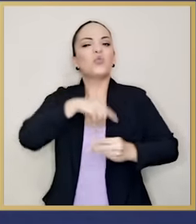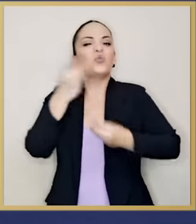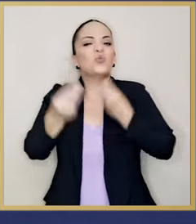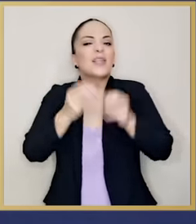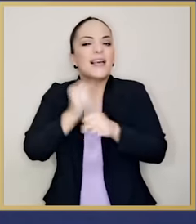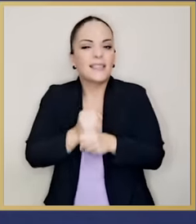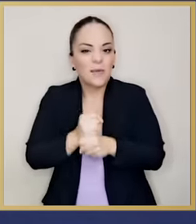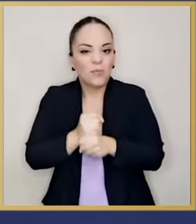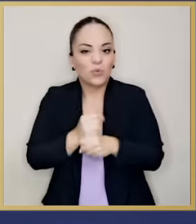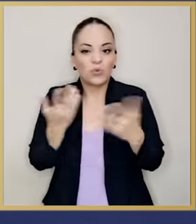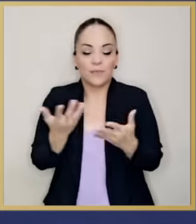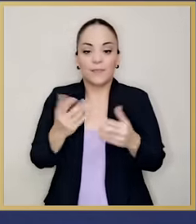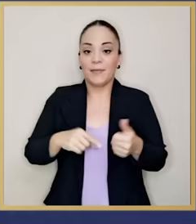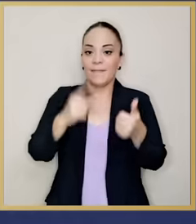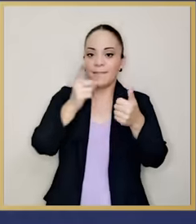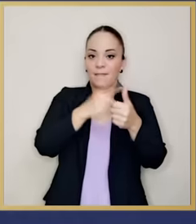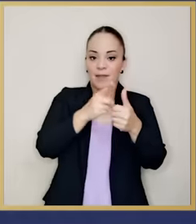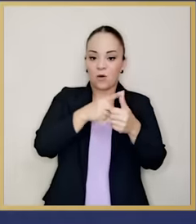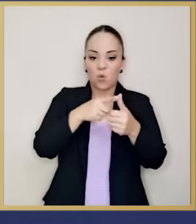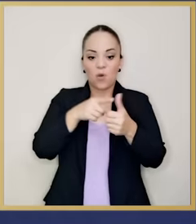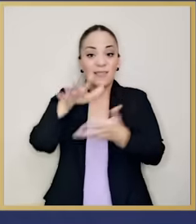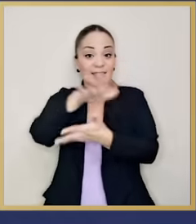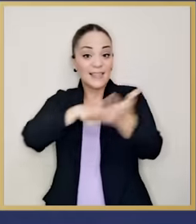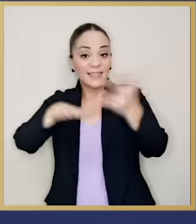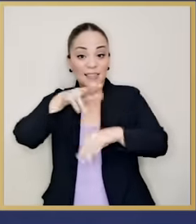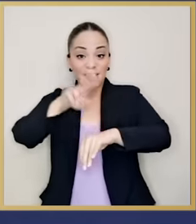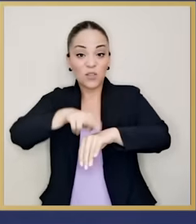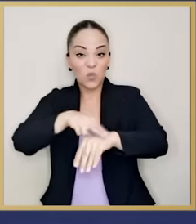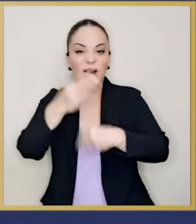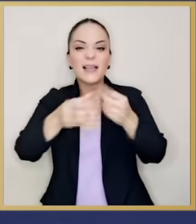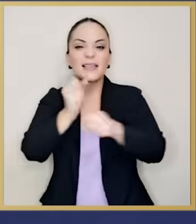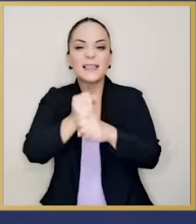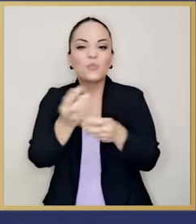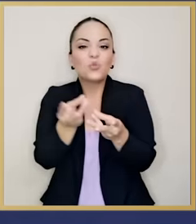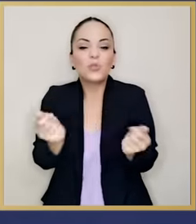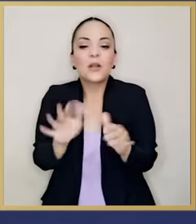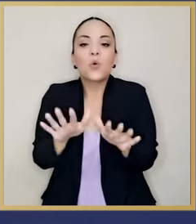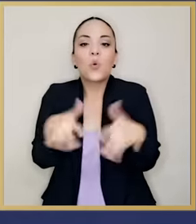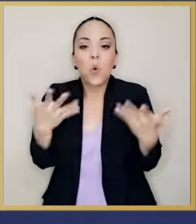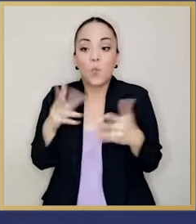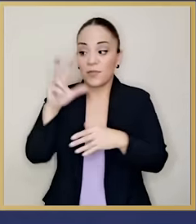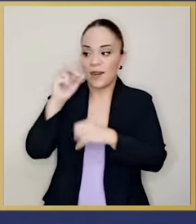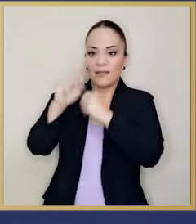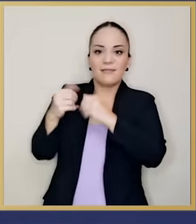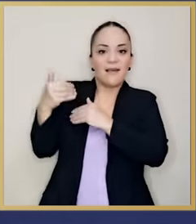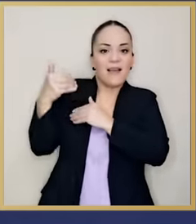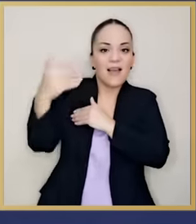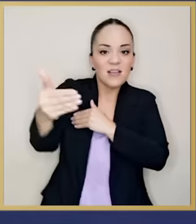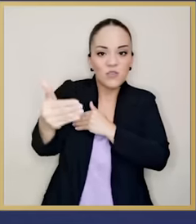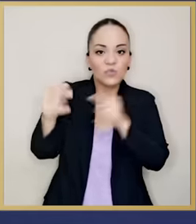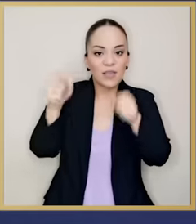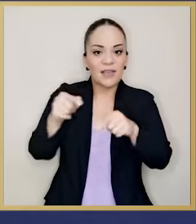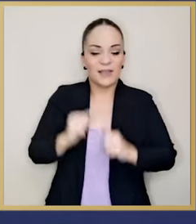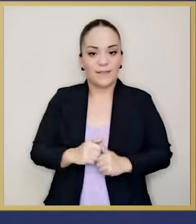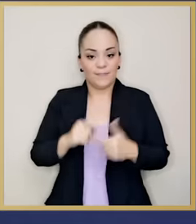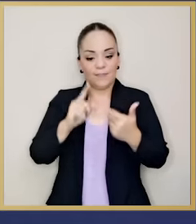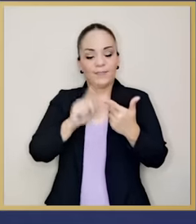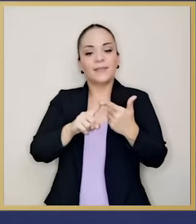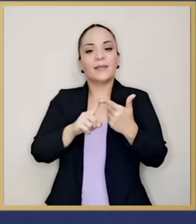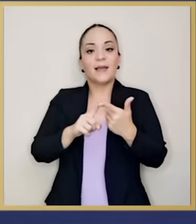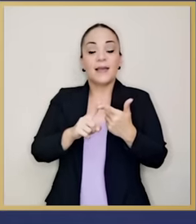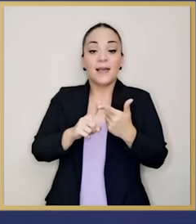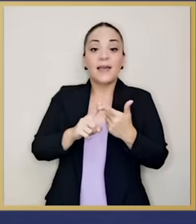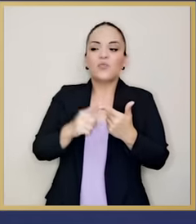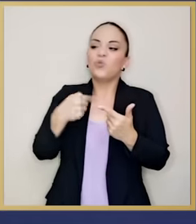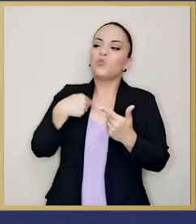Primero, ¿qué vamos a hacer con el desastre natural? Que por 30 años se ha venido acumulando ahí. ¿Qué le vamos a decir